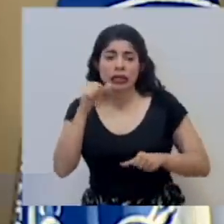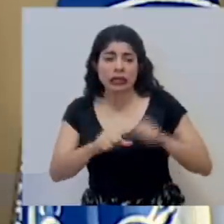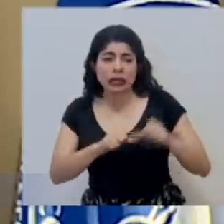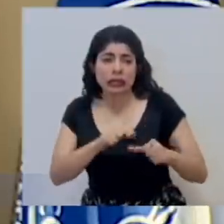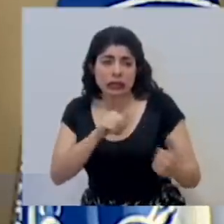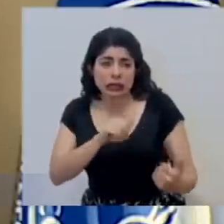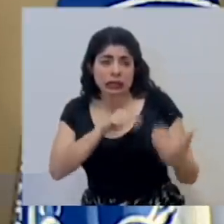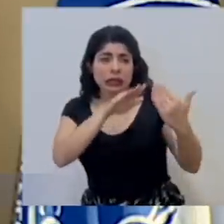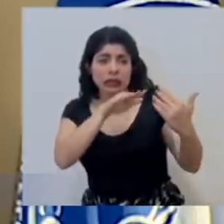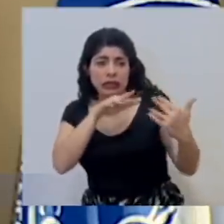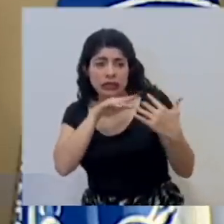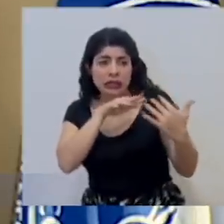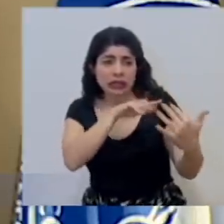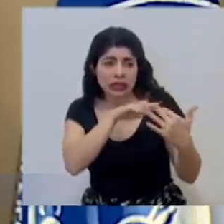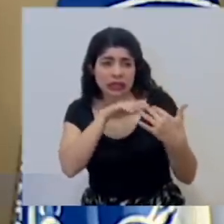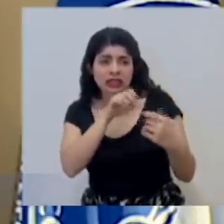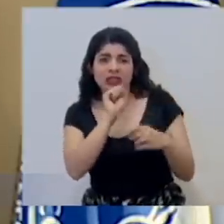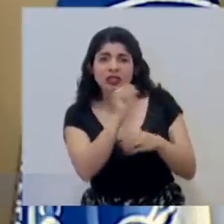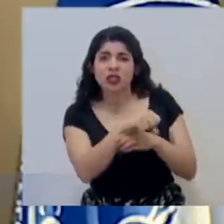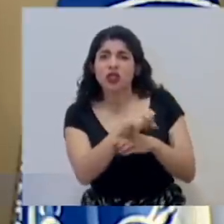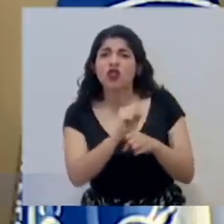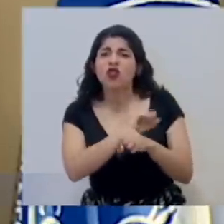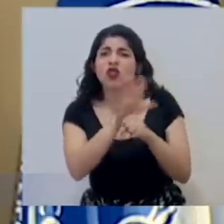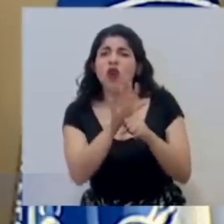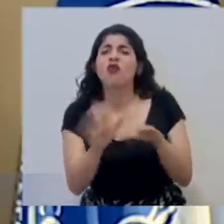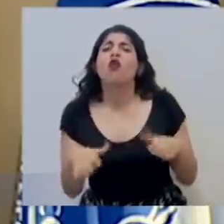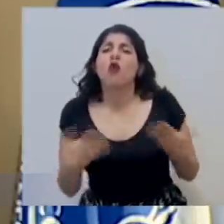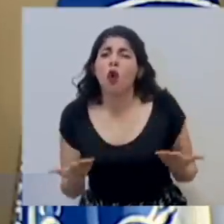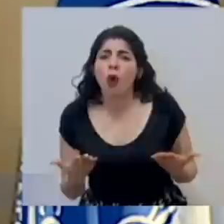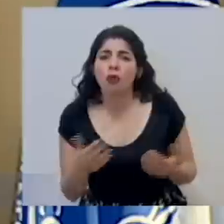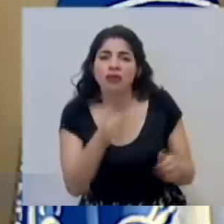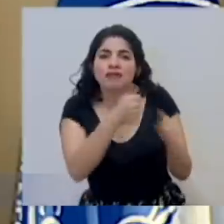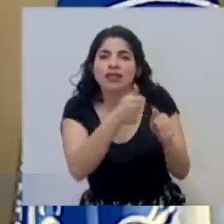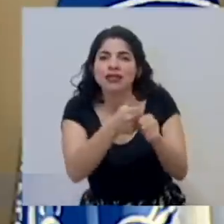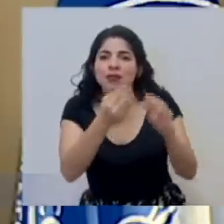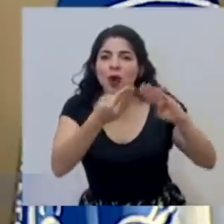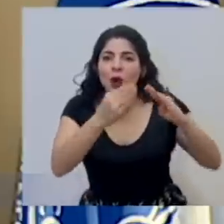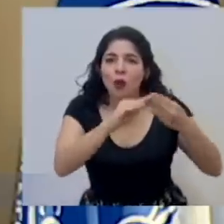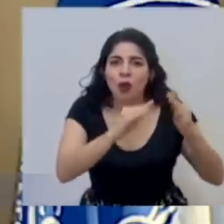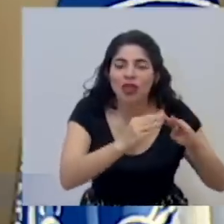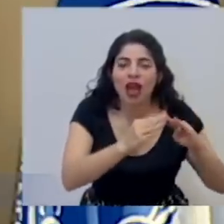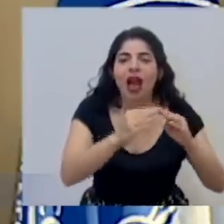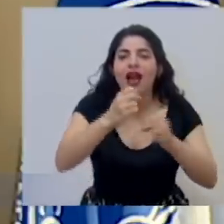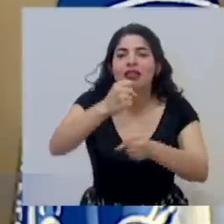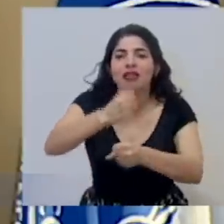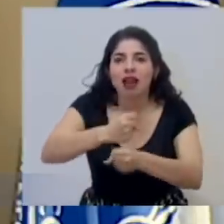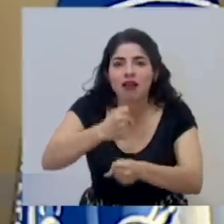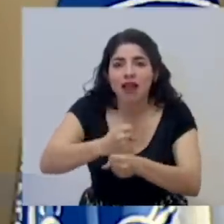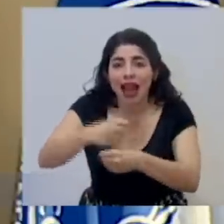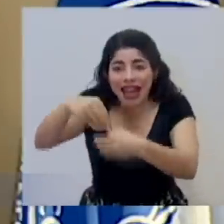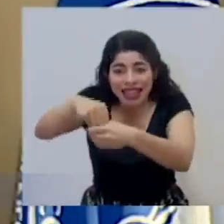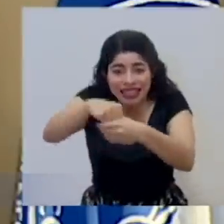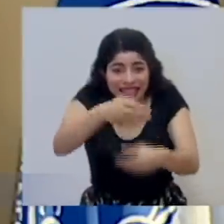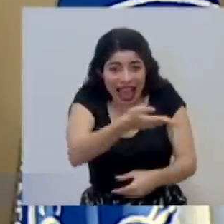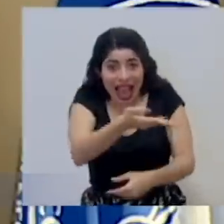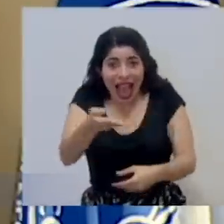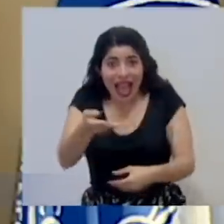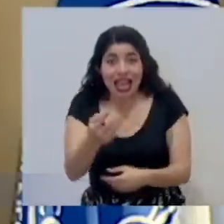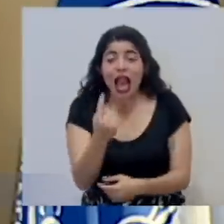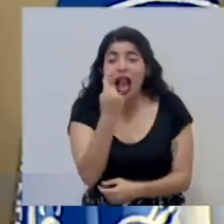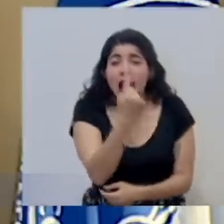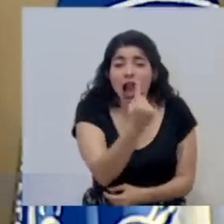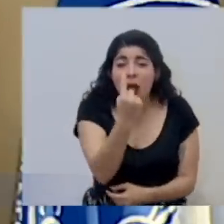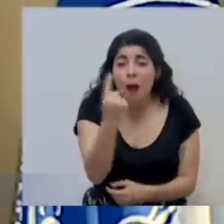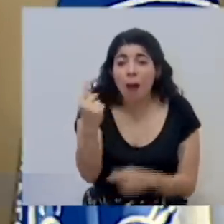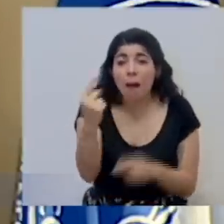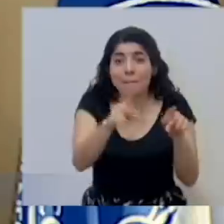contra el COVID-19 se gana allí, en la comunidad, en el centro del trabajo y una persona